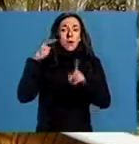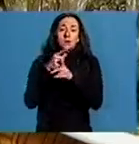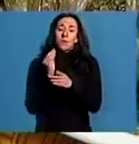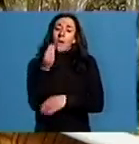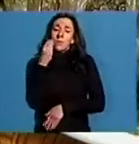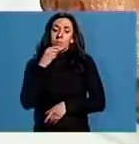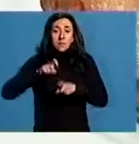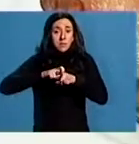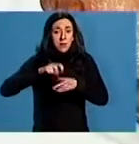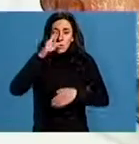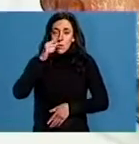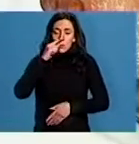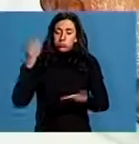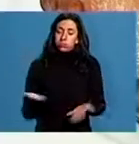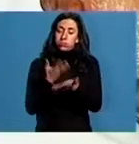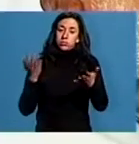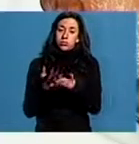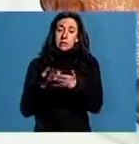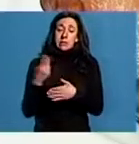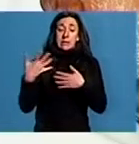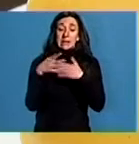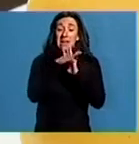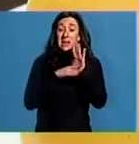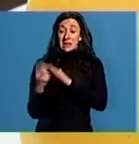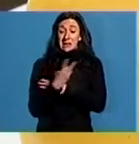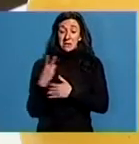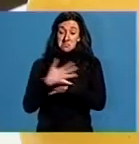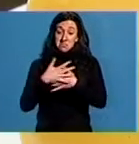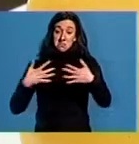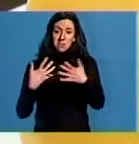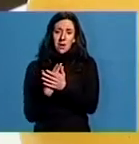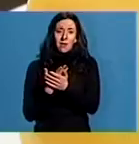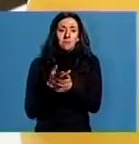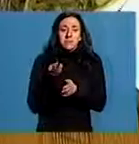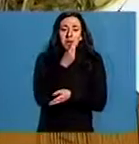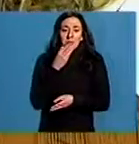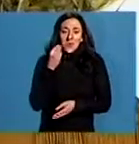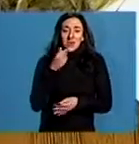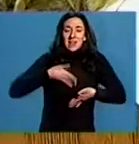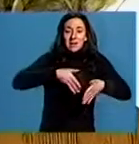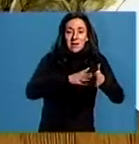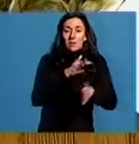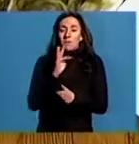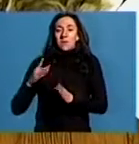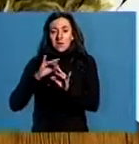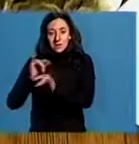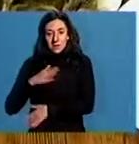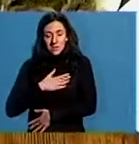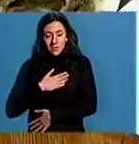lucense. Ambas as dúas receitas mesturan sabores da nosa terra e das nosas rías. Fixamos un carpacho de pulpo